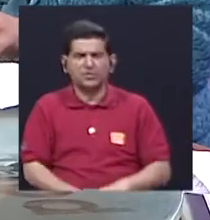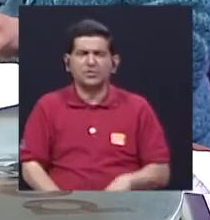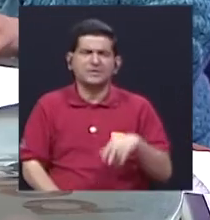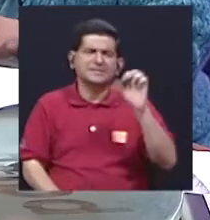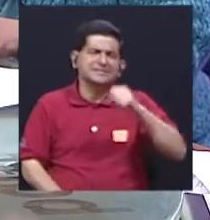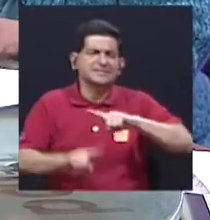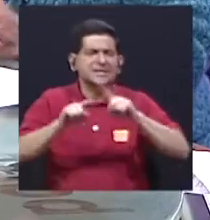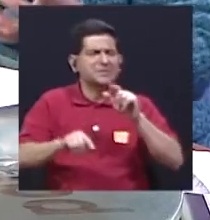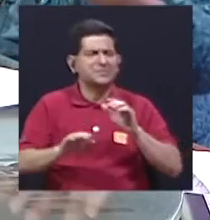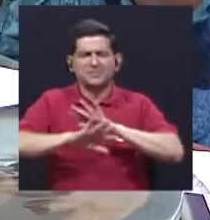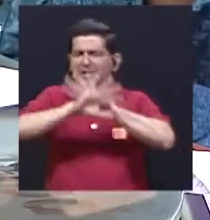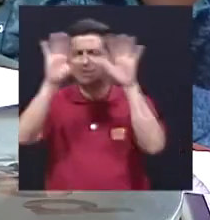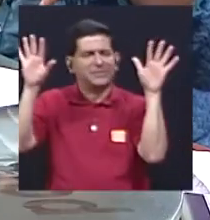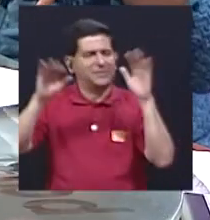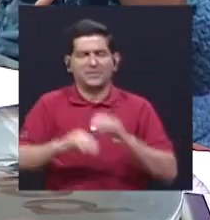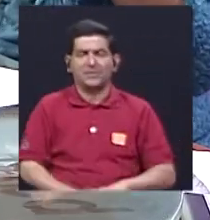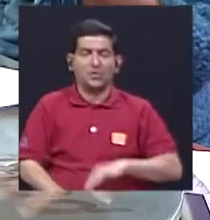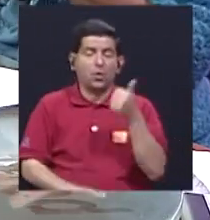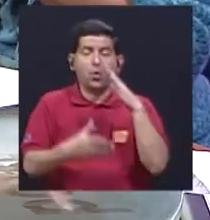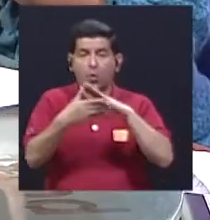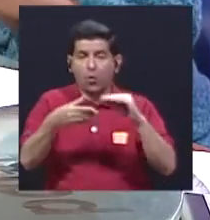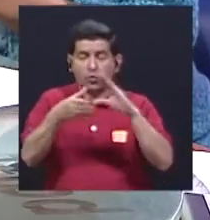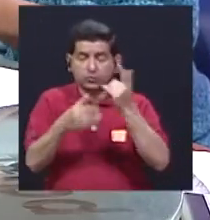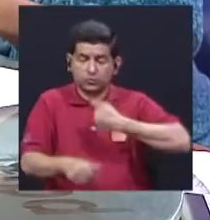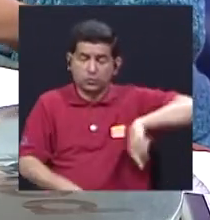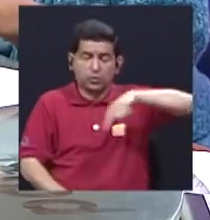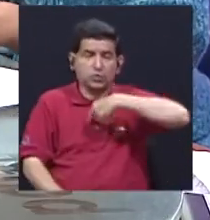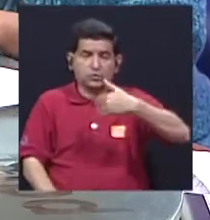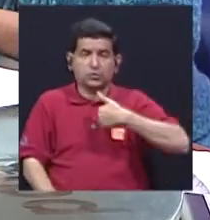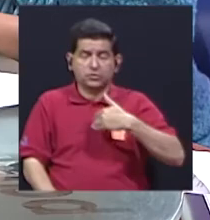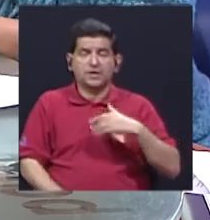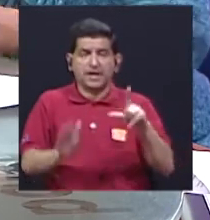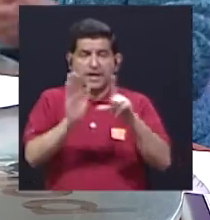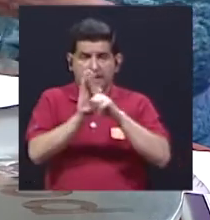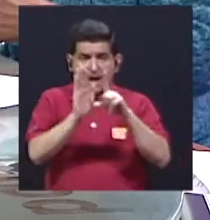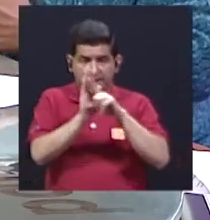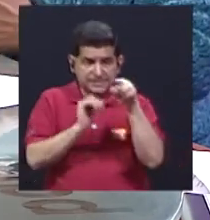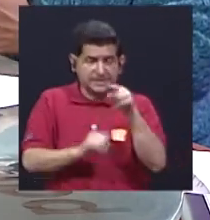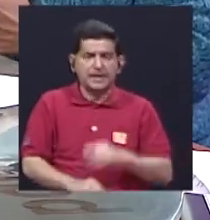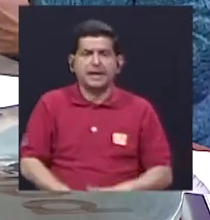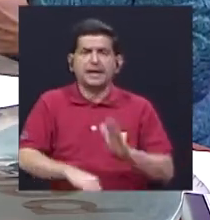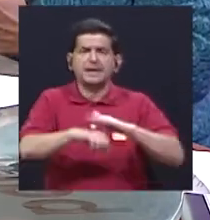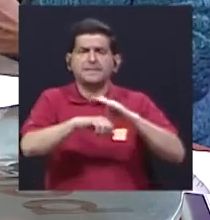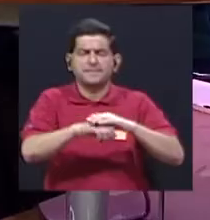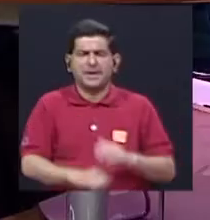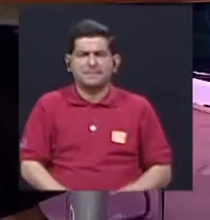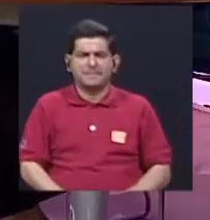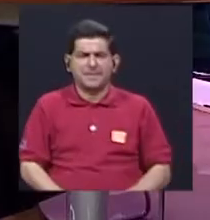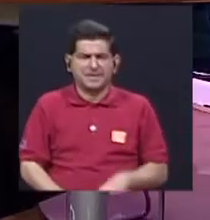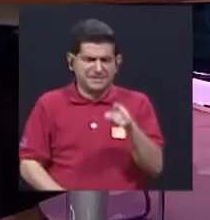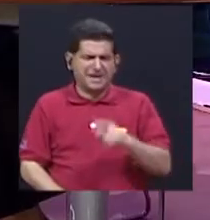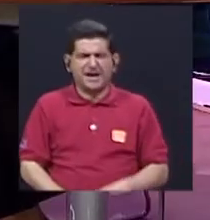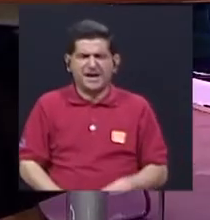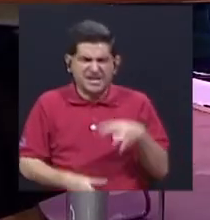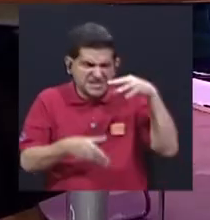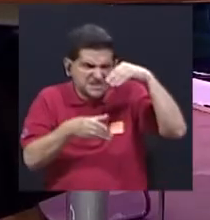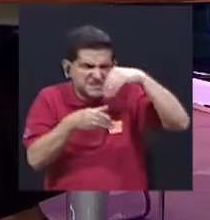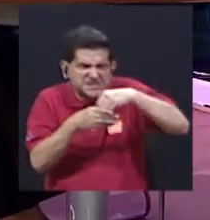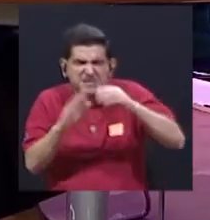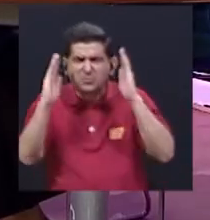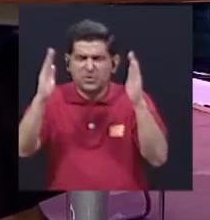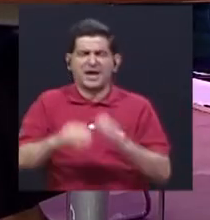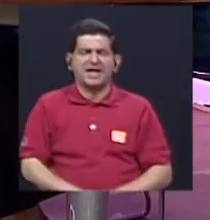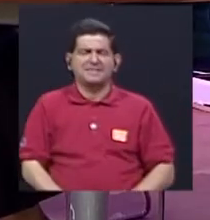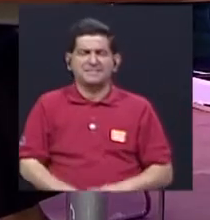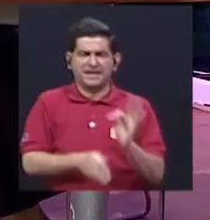muy claramente planteado. Otra de las observaciones que nosotros tenemos al proyecto de la ley del MISIT es que permite una concentración muy grande para televisión